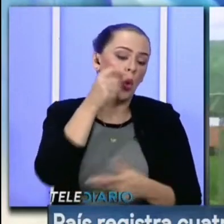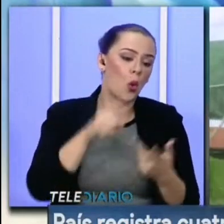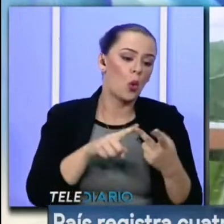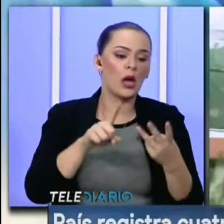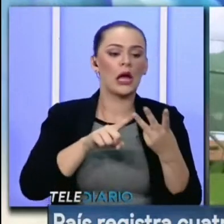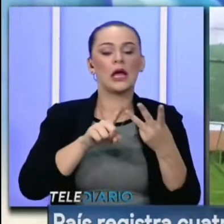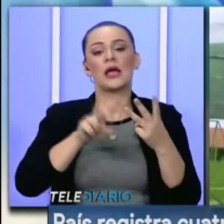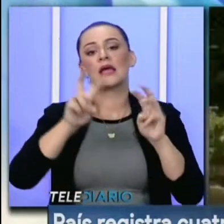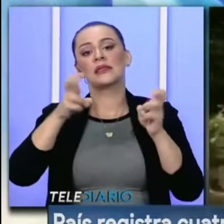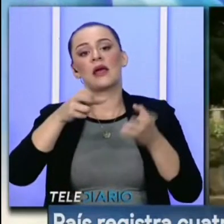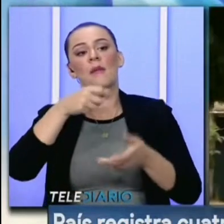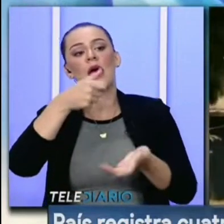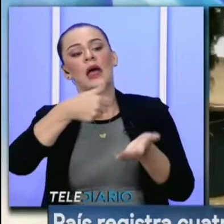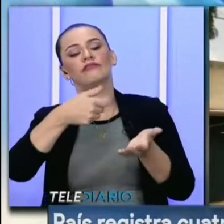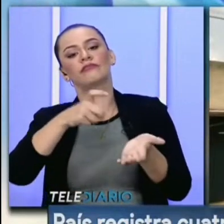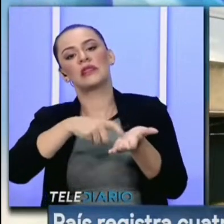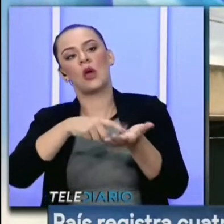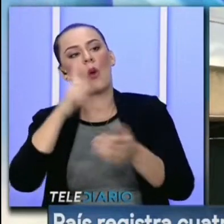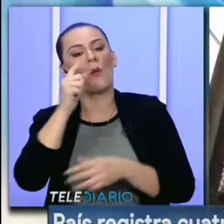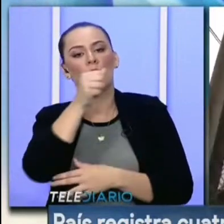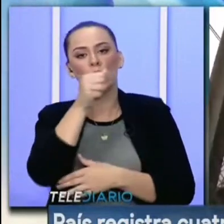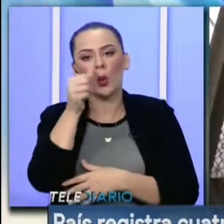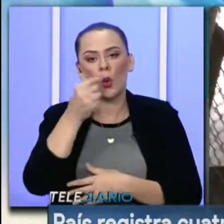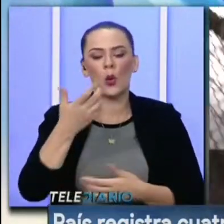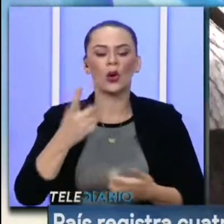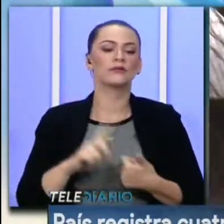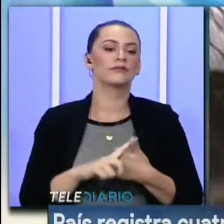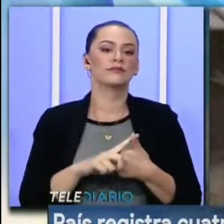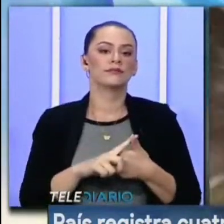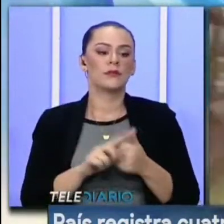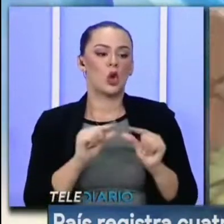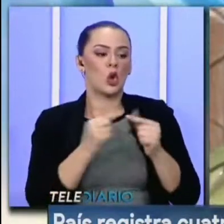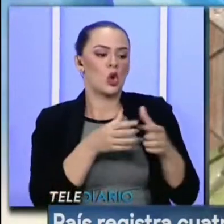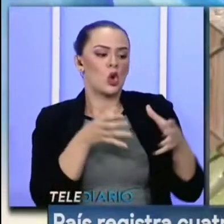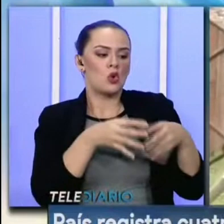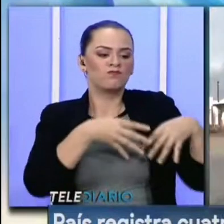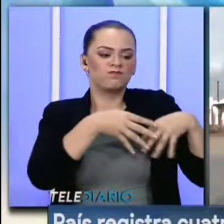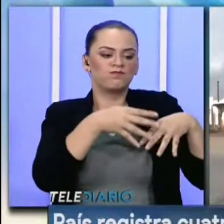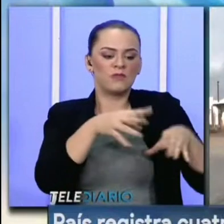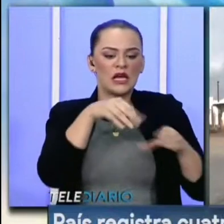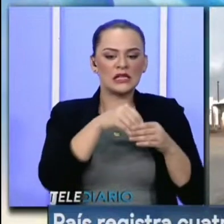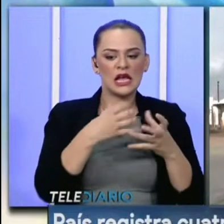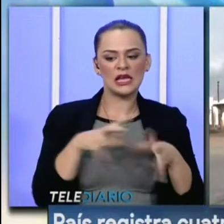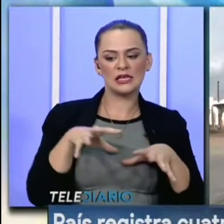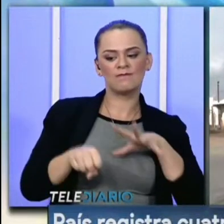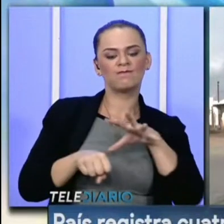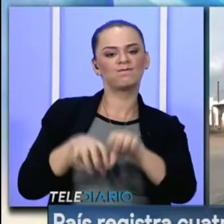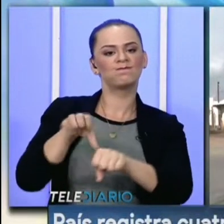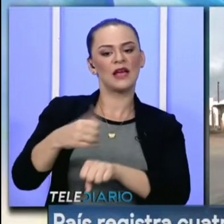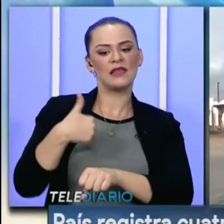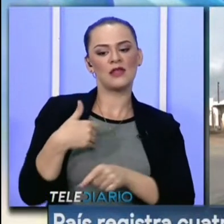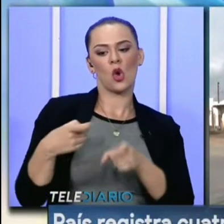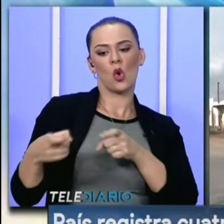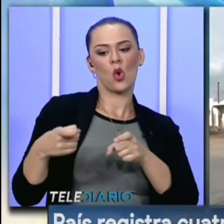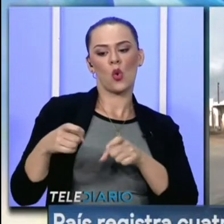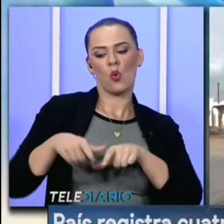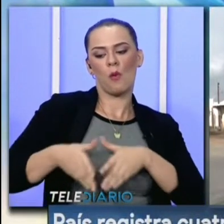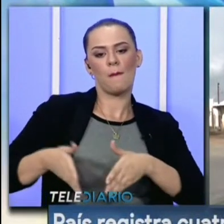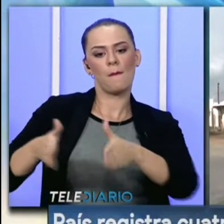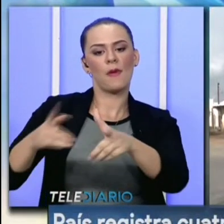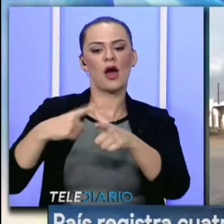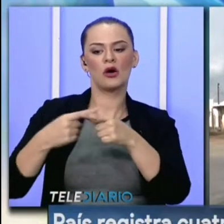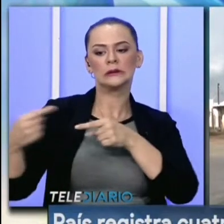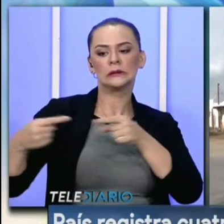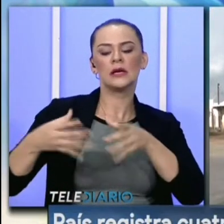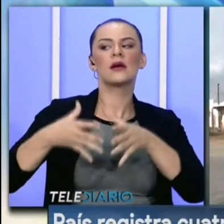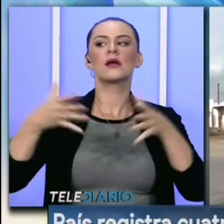asuntos de deudas por drogas, por bandas internas que quieren apoderarse y tener el control de un pabellón, entonces